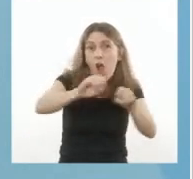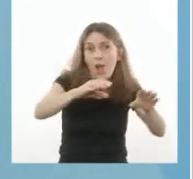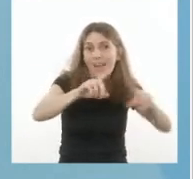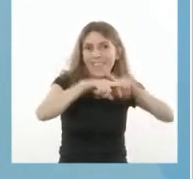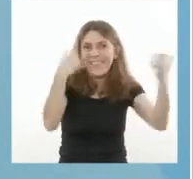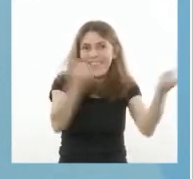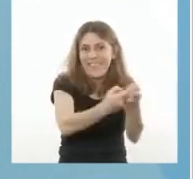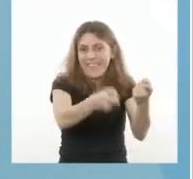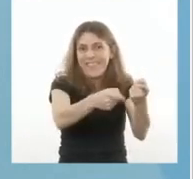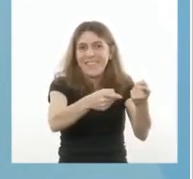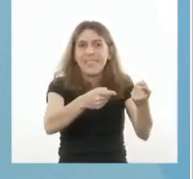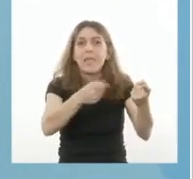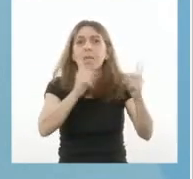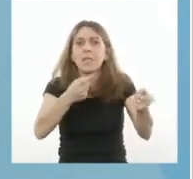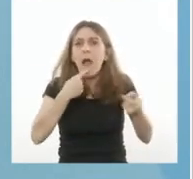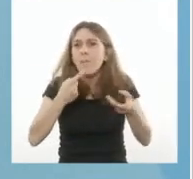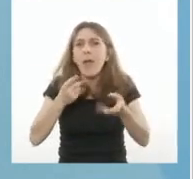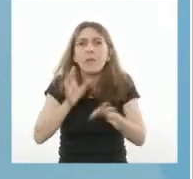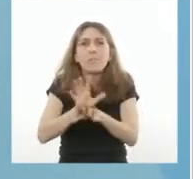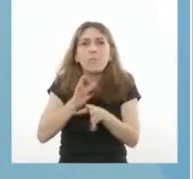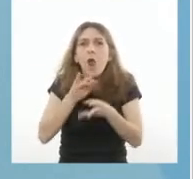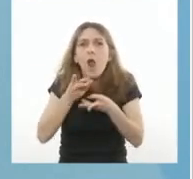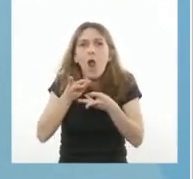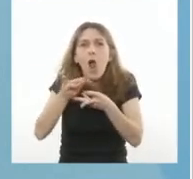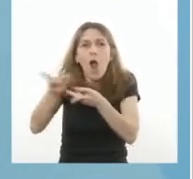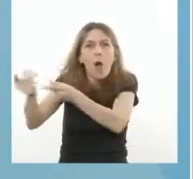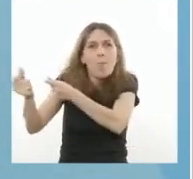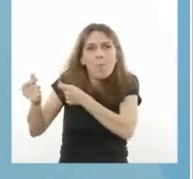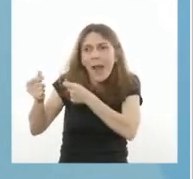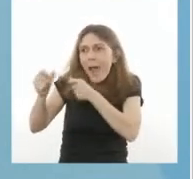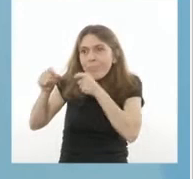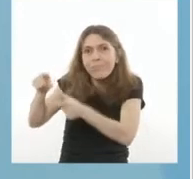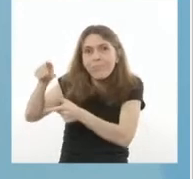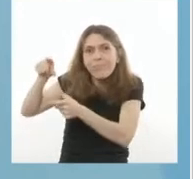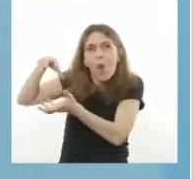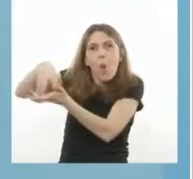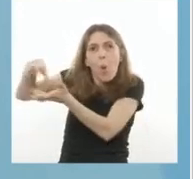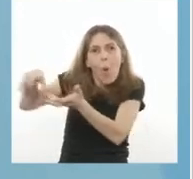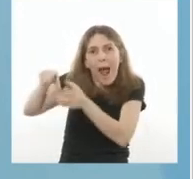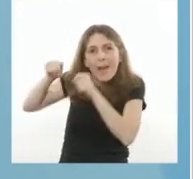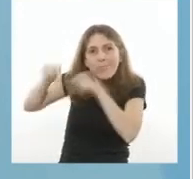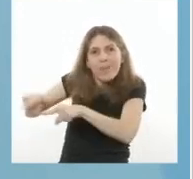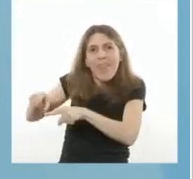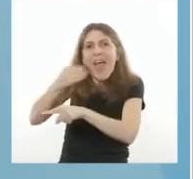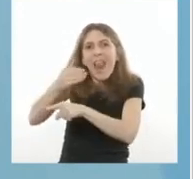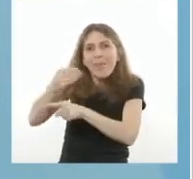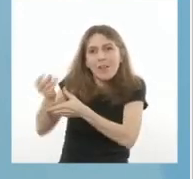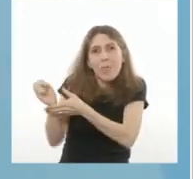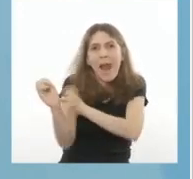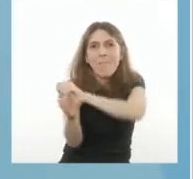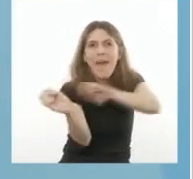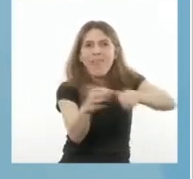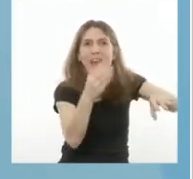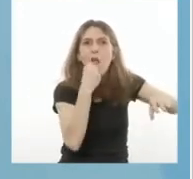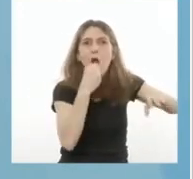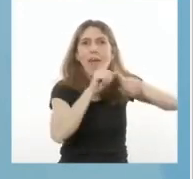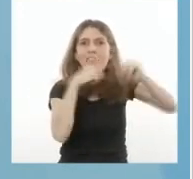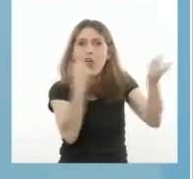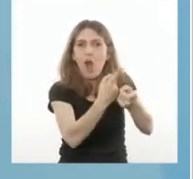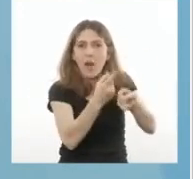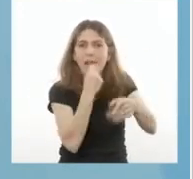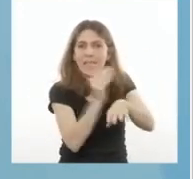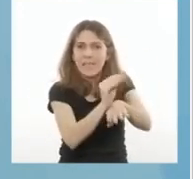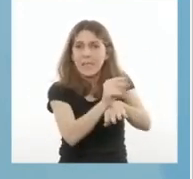y compra centralizada de alimentos. Todas estas medidas implicarán una